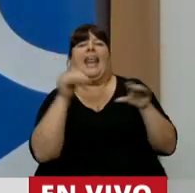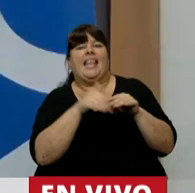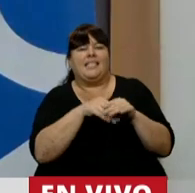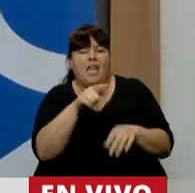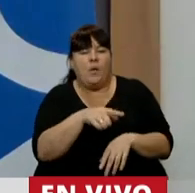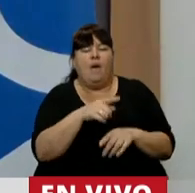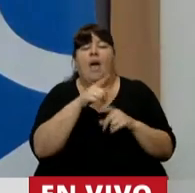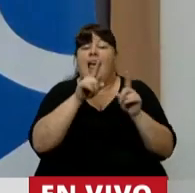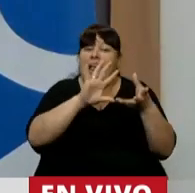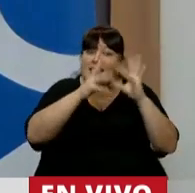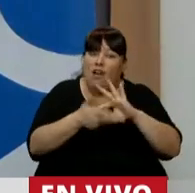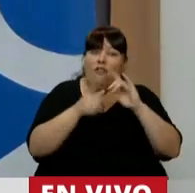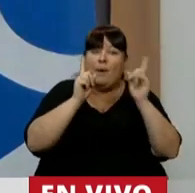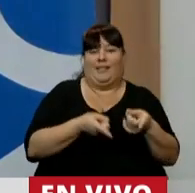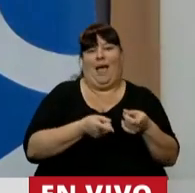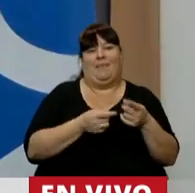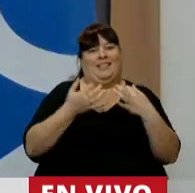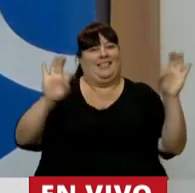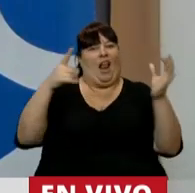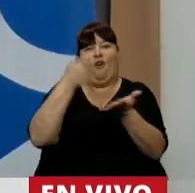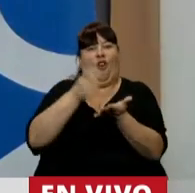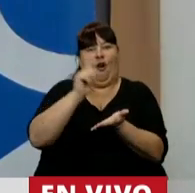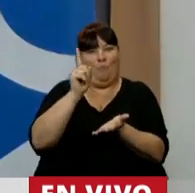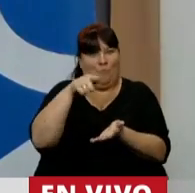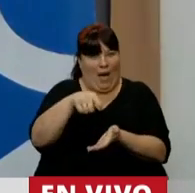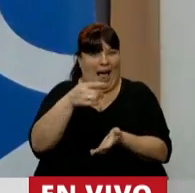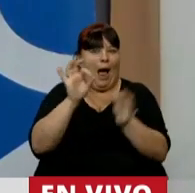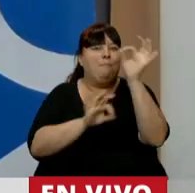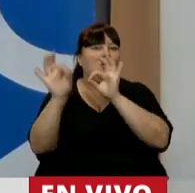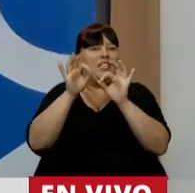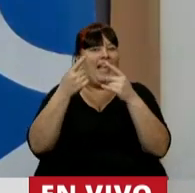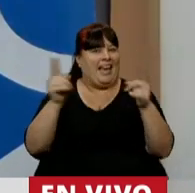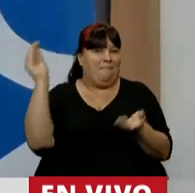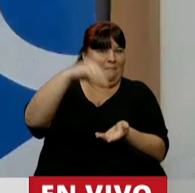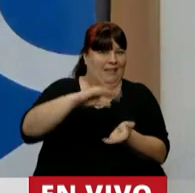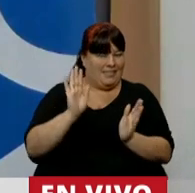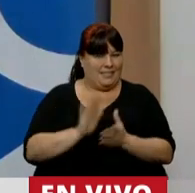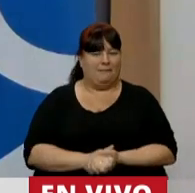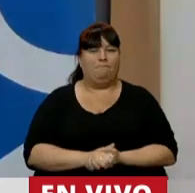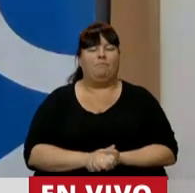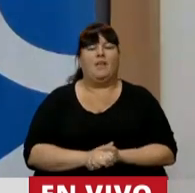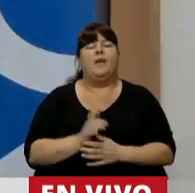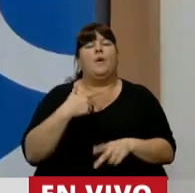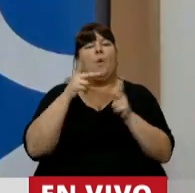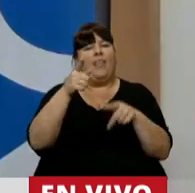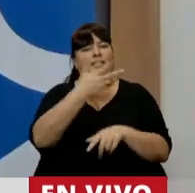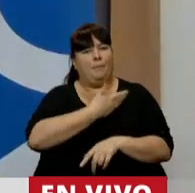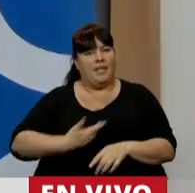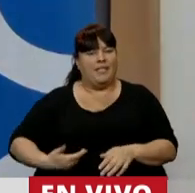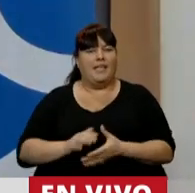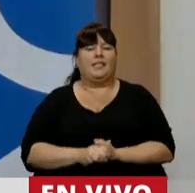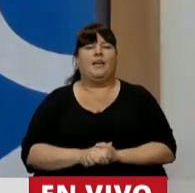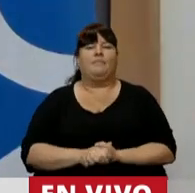y de esa manera también quedar exentos de pagar esa alícuota diferencial. Quiero decirle presidente